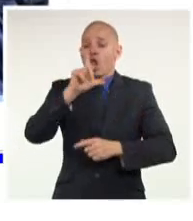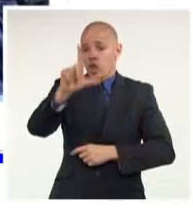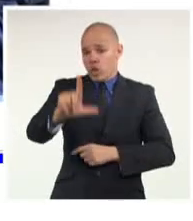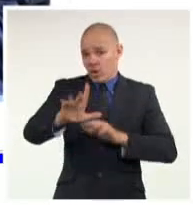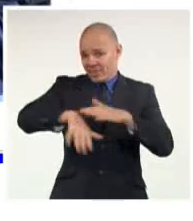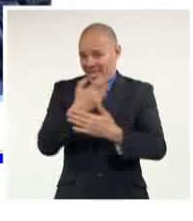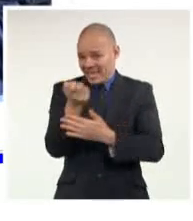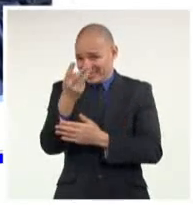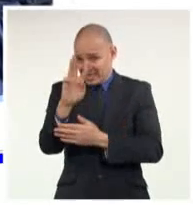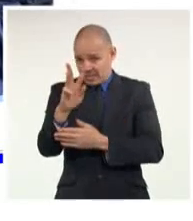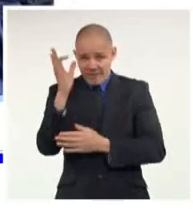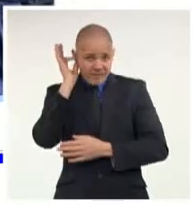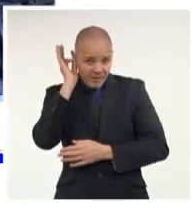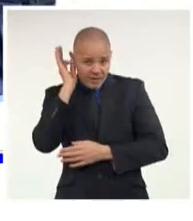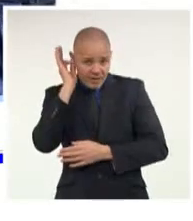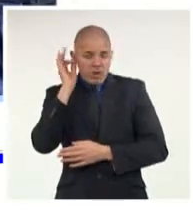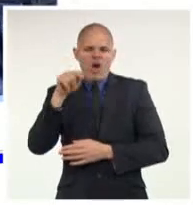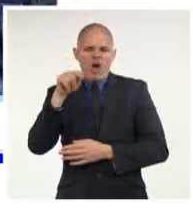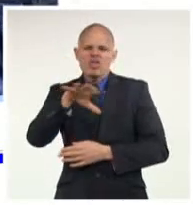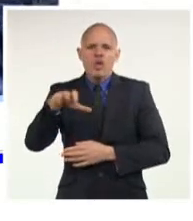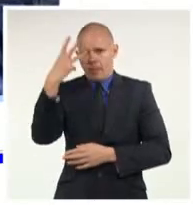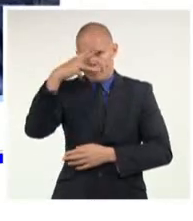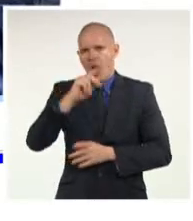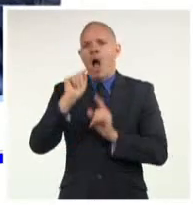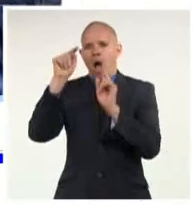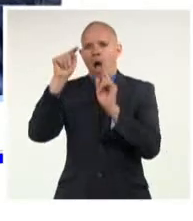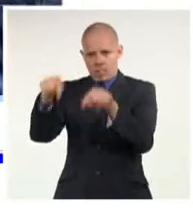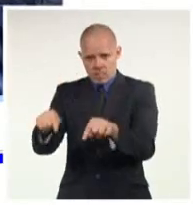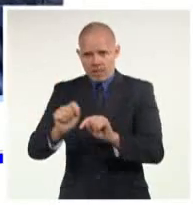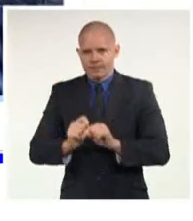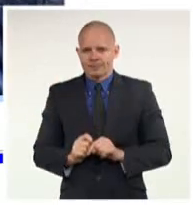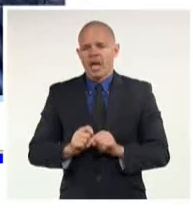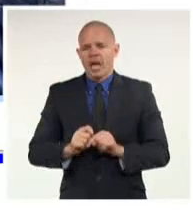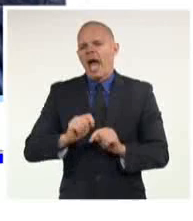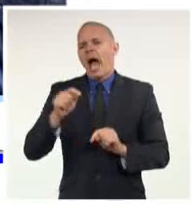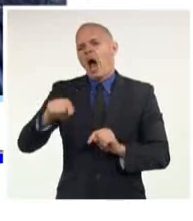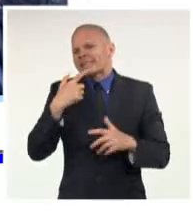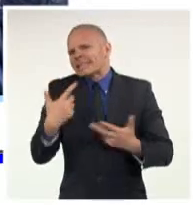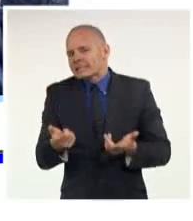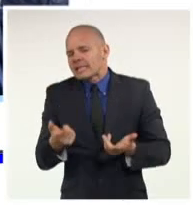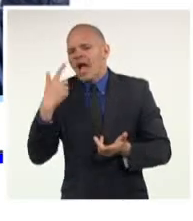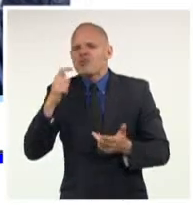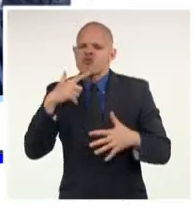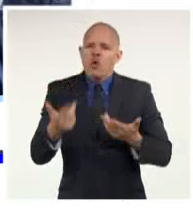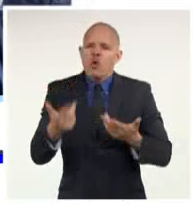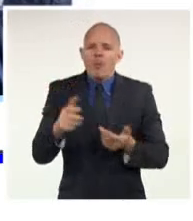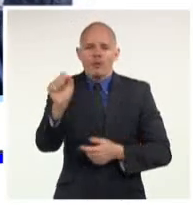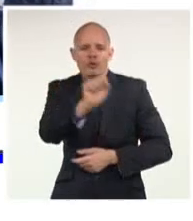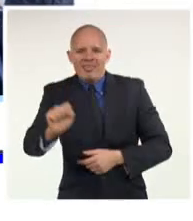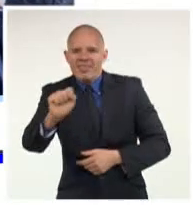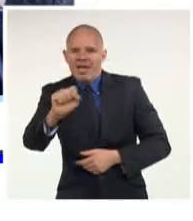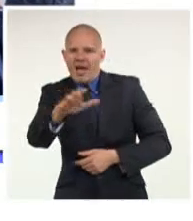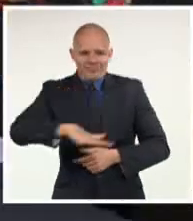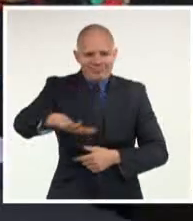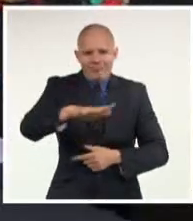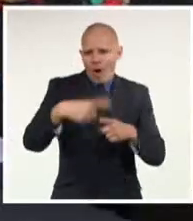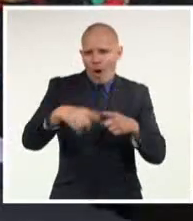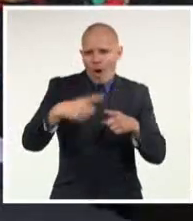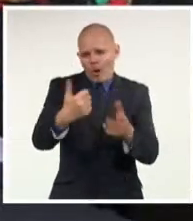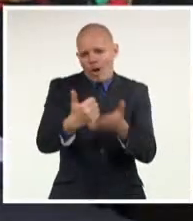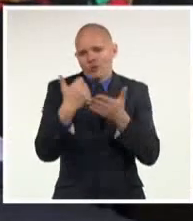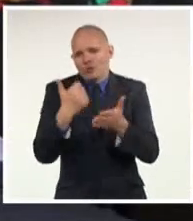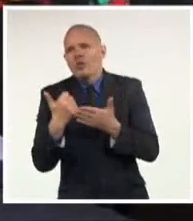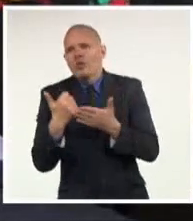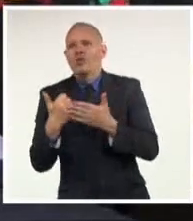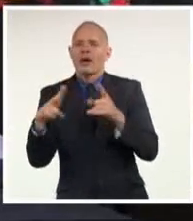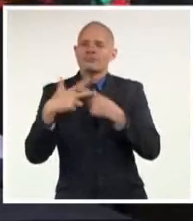segundo ciclo de conversaciones en el que se abordará el tema de la participación de la sociedad en la construcción de la paz. De manera simultánea se